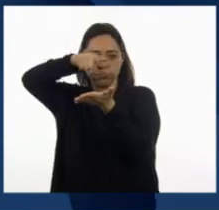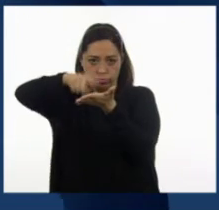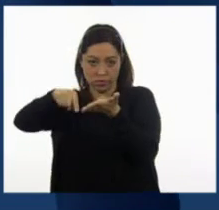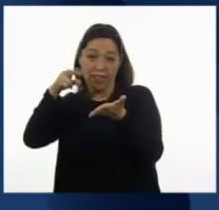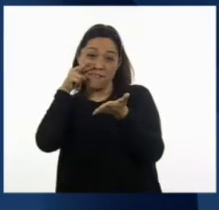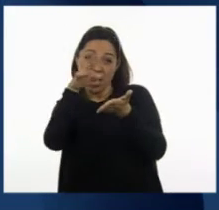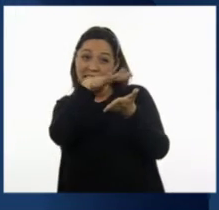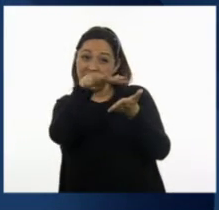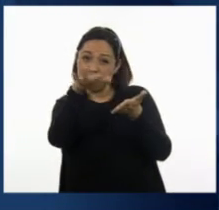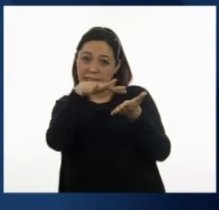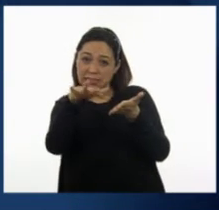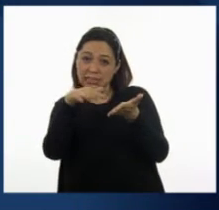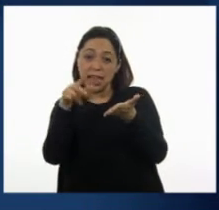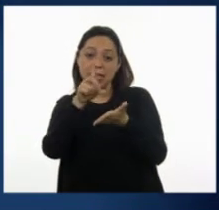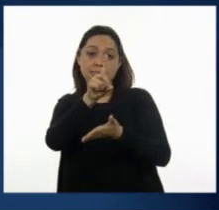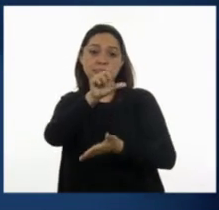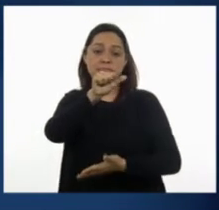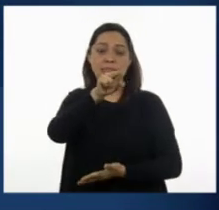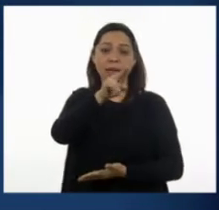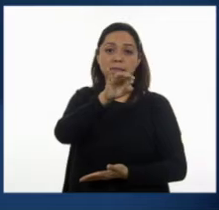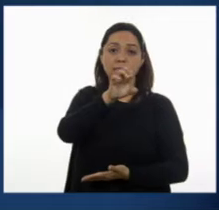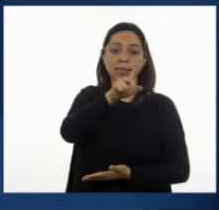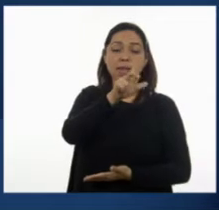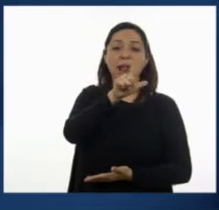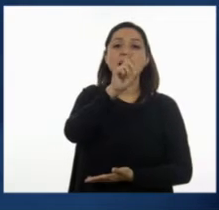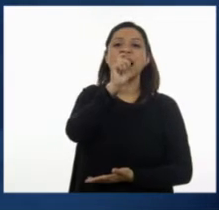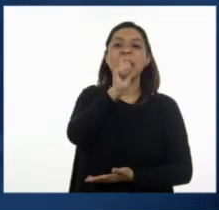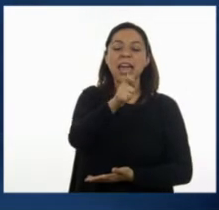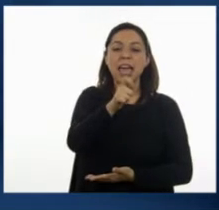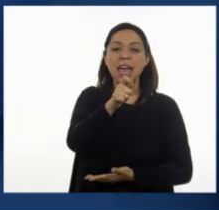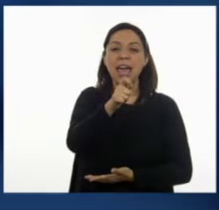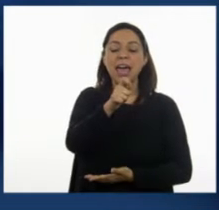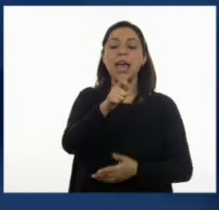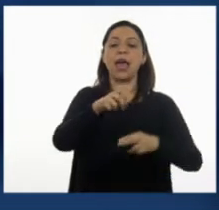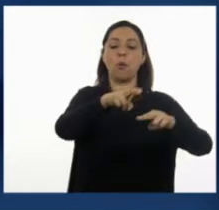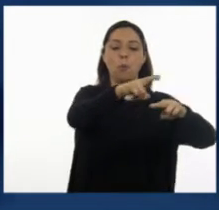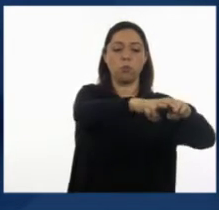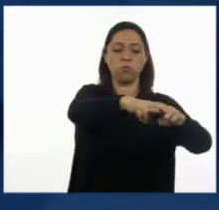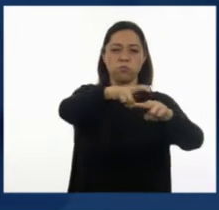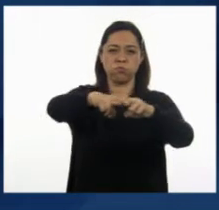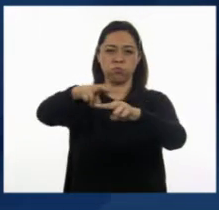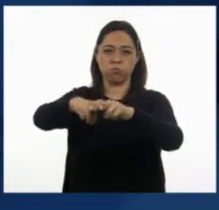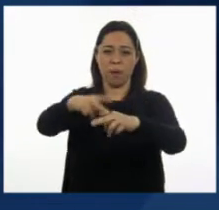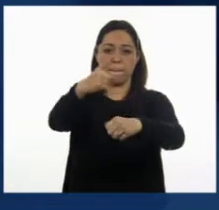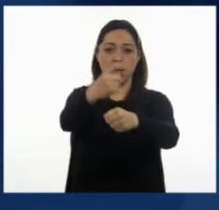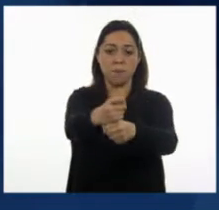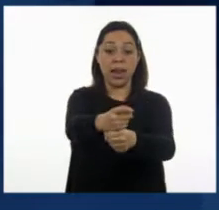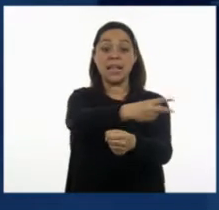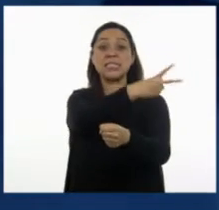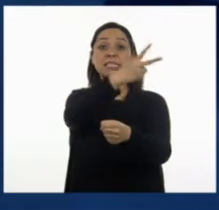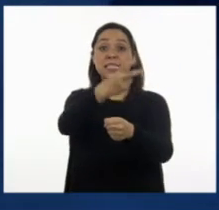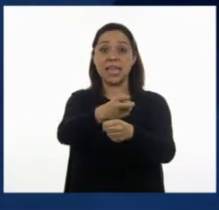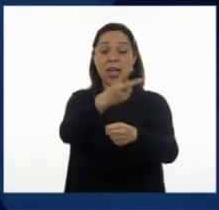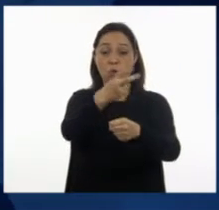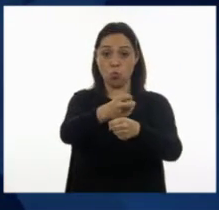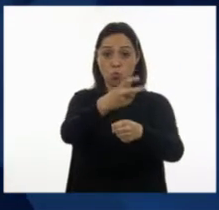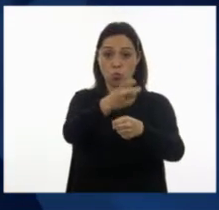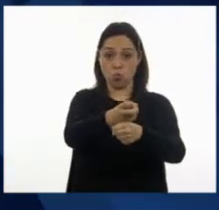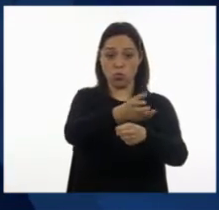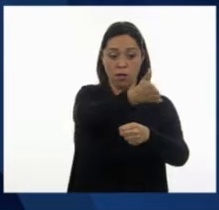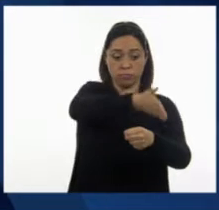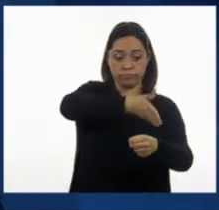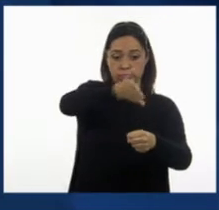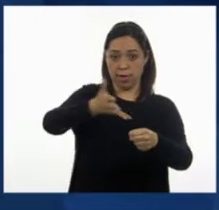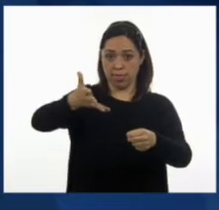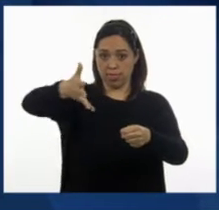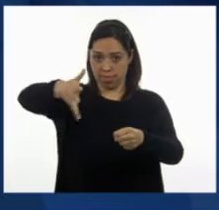lugar de Daniel está en la segunda fila décima columna. El lugar de Isaac está en la sexta fila